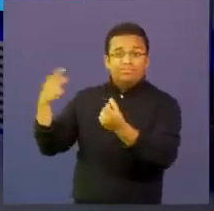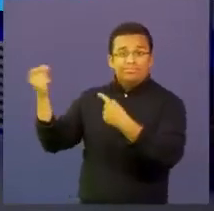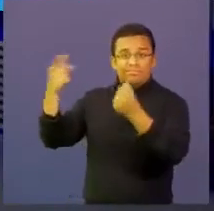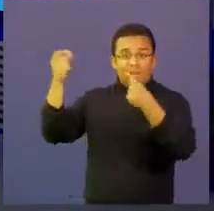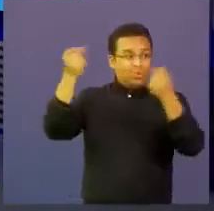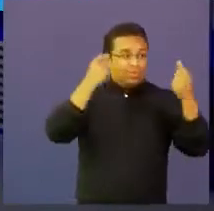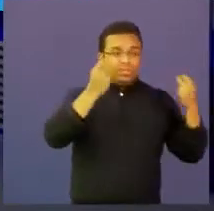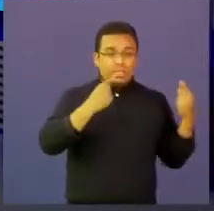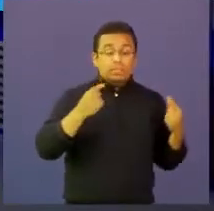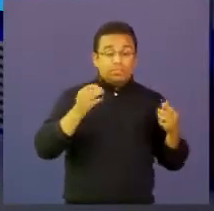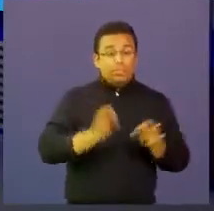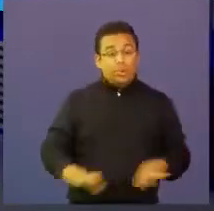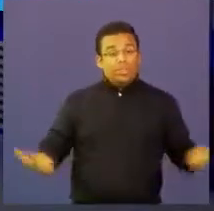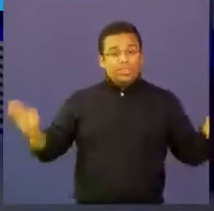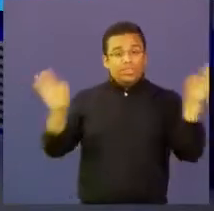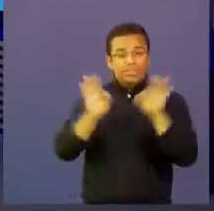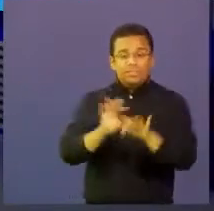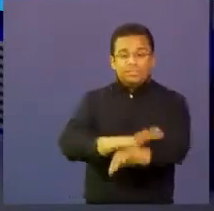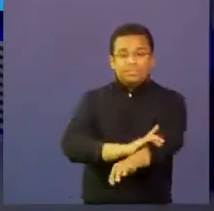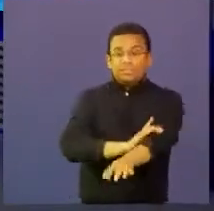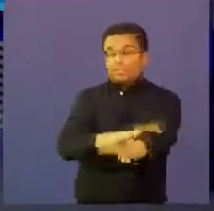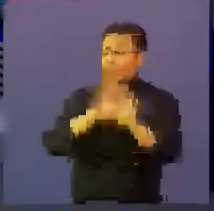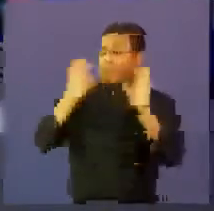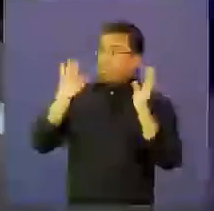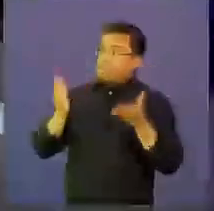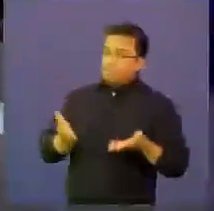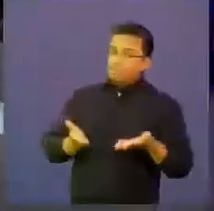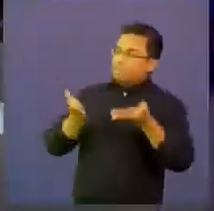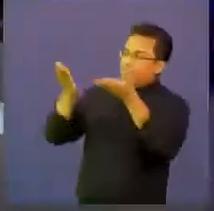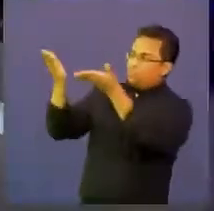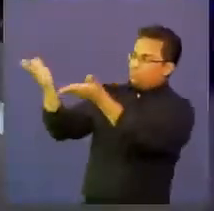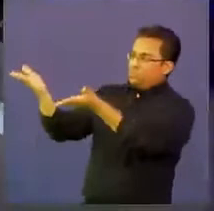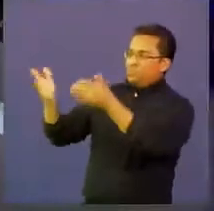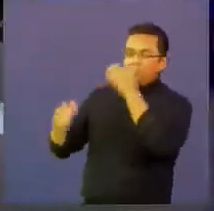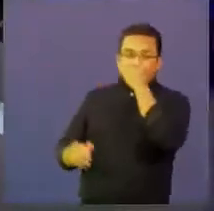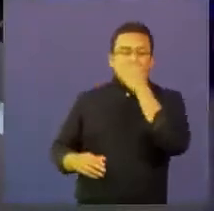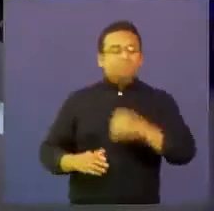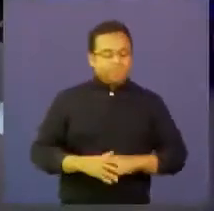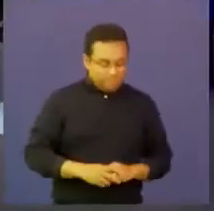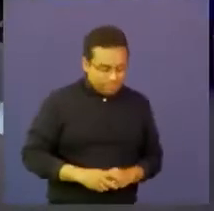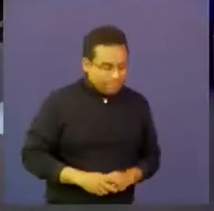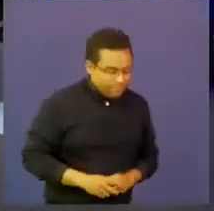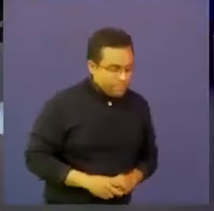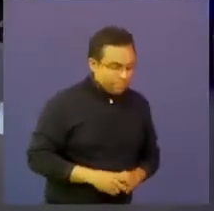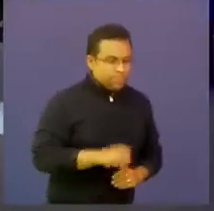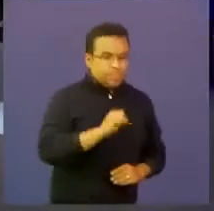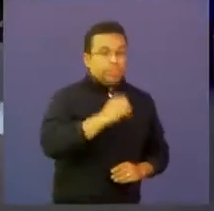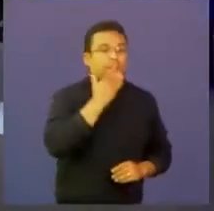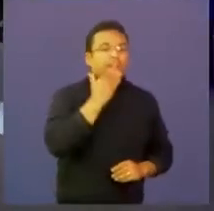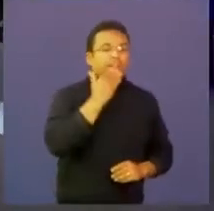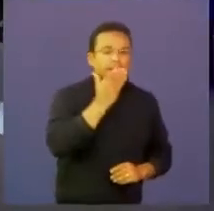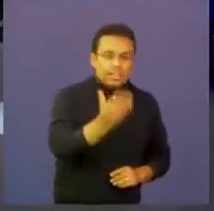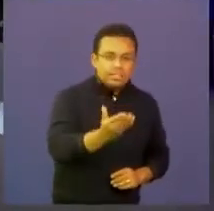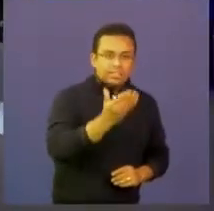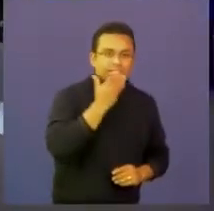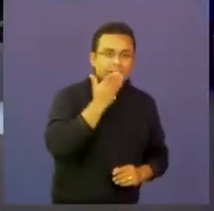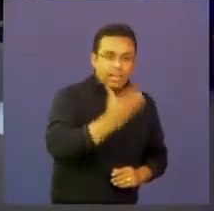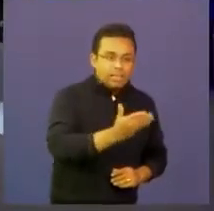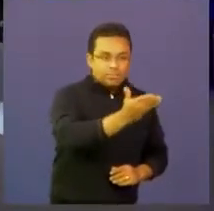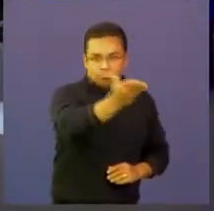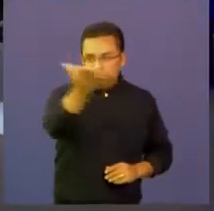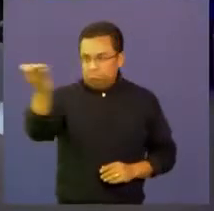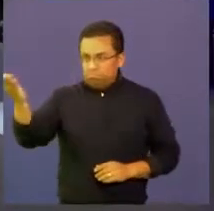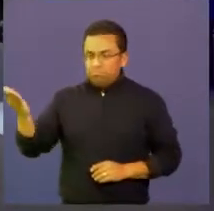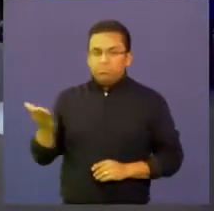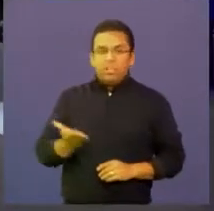son muy importantes entonces pues te doy la palabra así es bueno pues muchas gracias y muchas gracias a ustedes